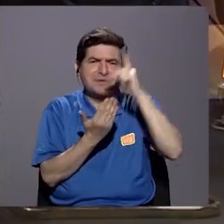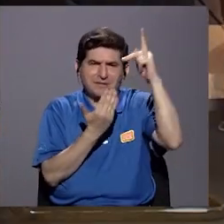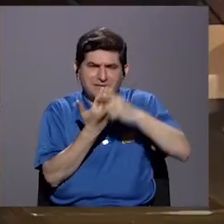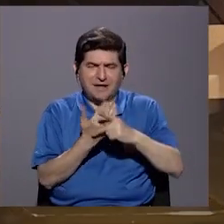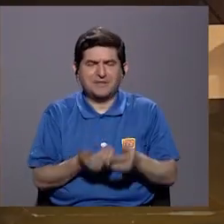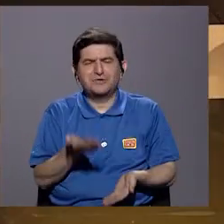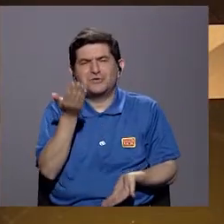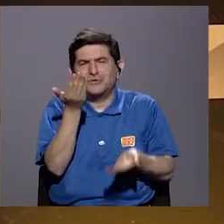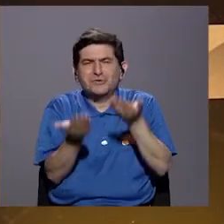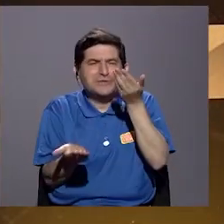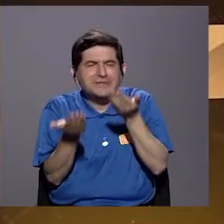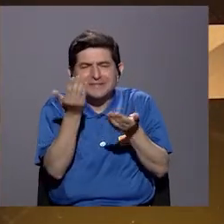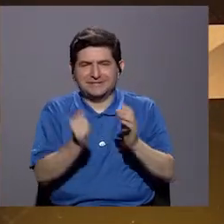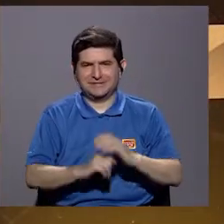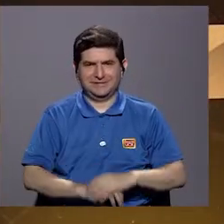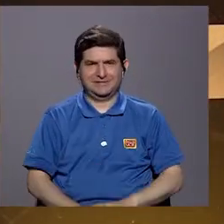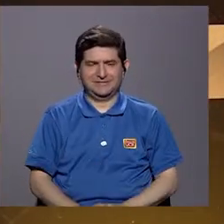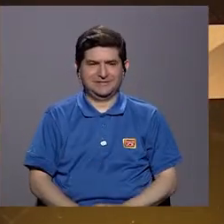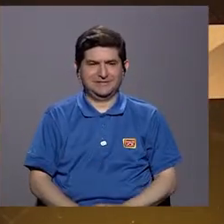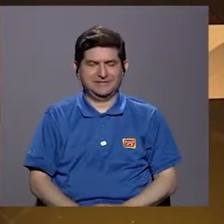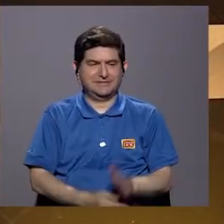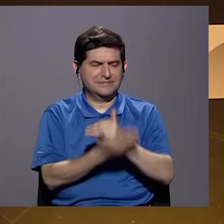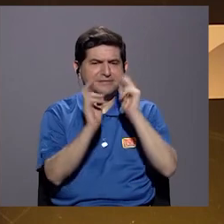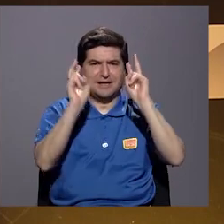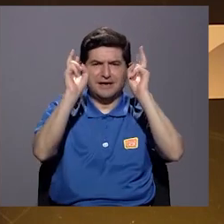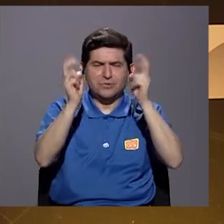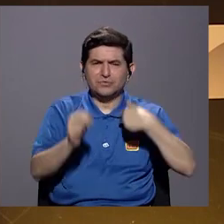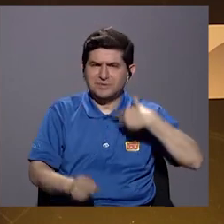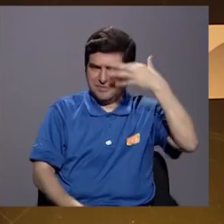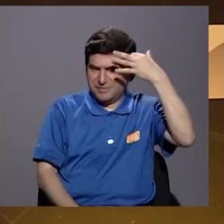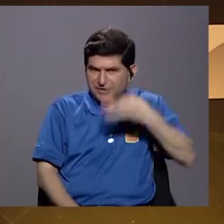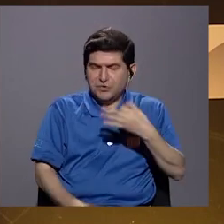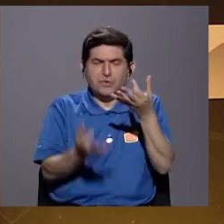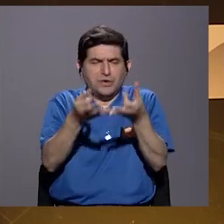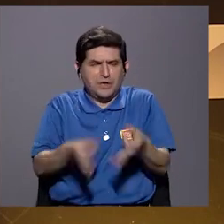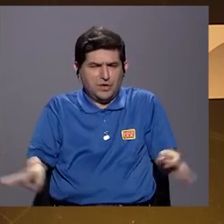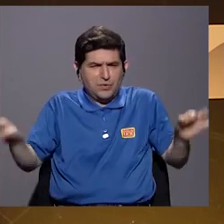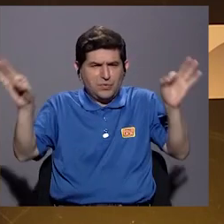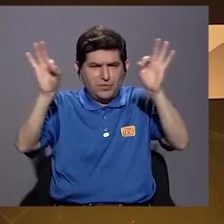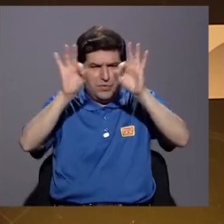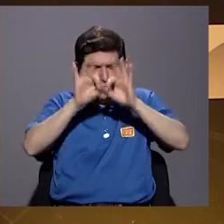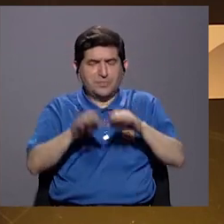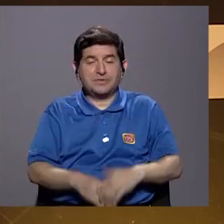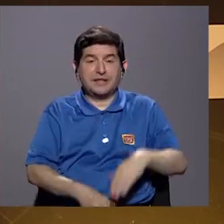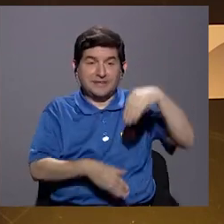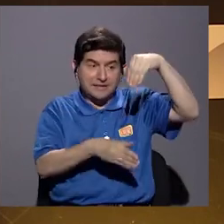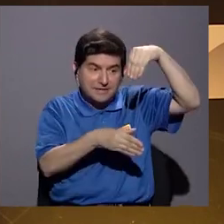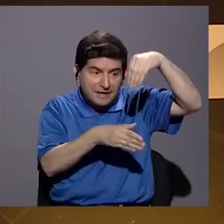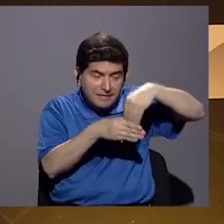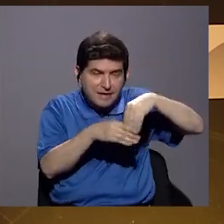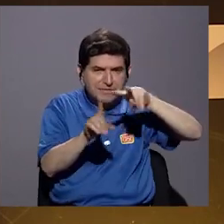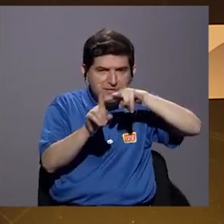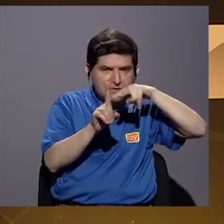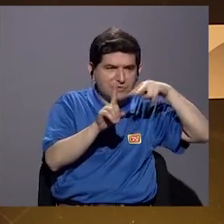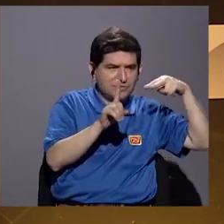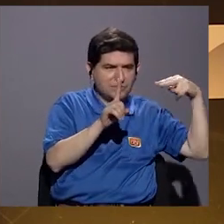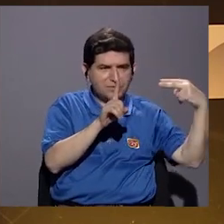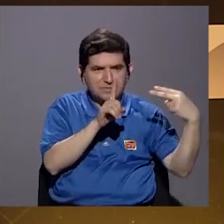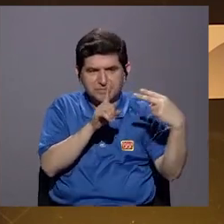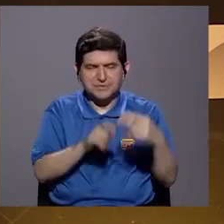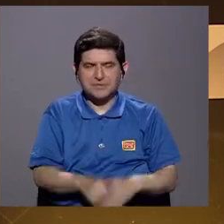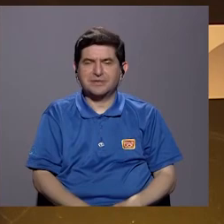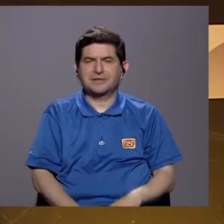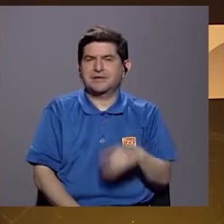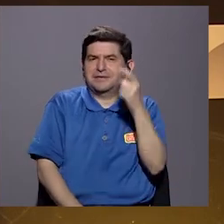programa, don Marco, tal vez ver algunos temas que me parece que son importantes dentro de una perspectiva